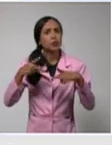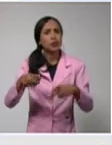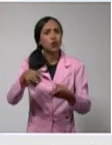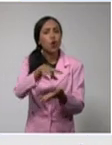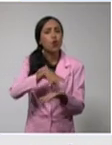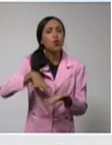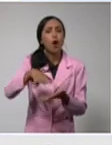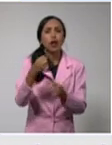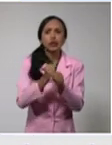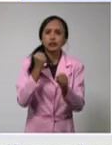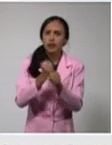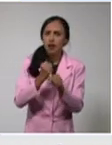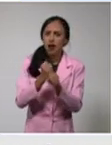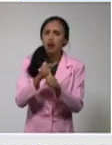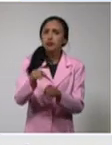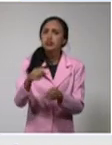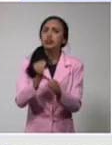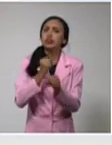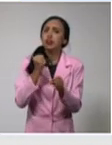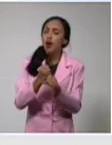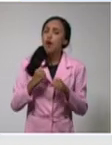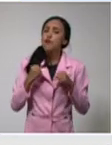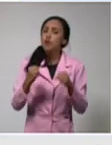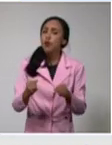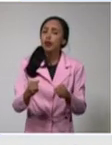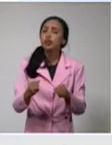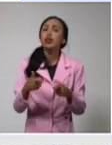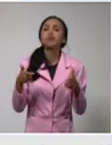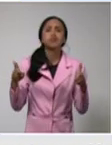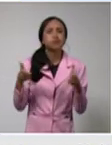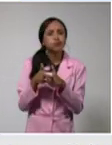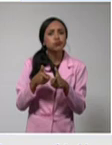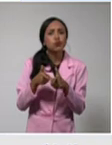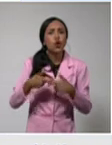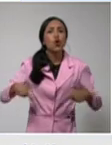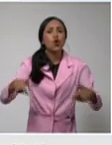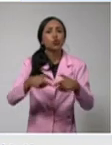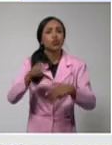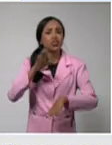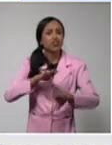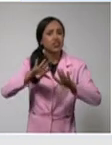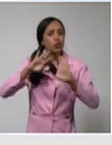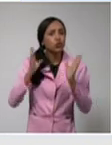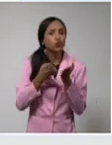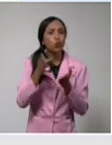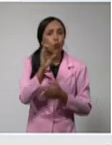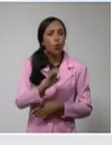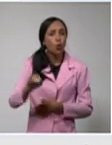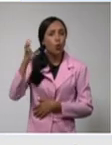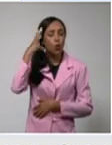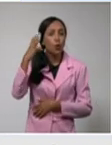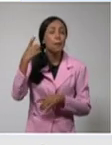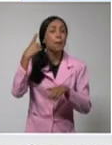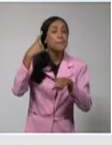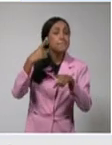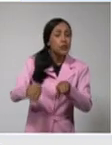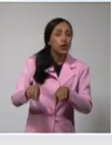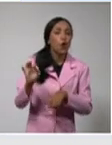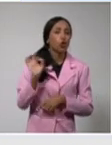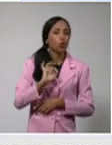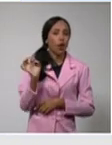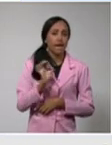por su Consejo de Defensa y todos los organismos, pero todavía una cifra